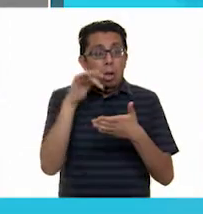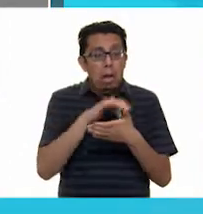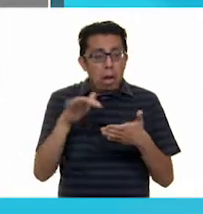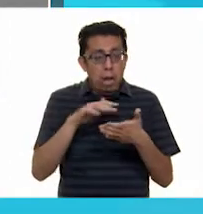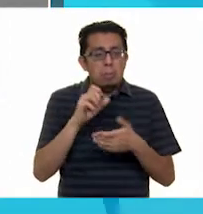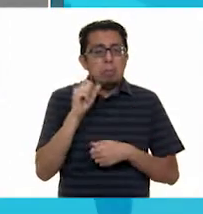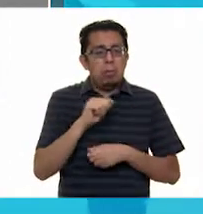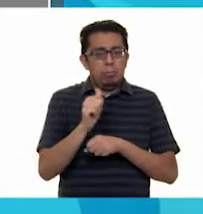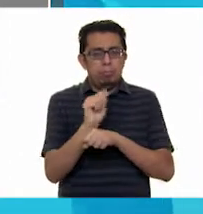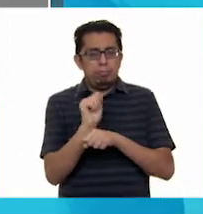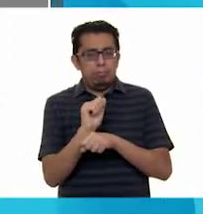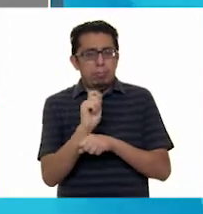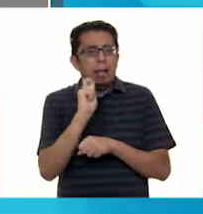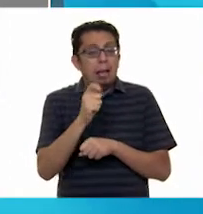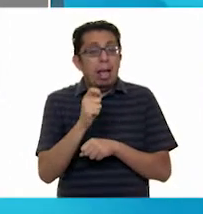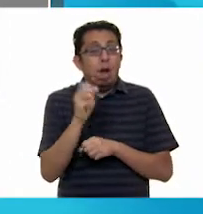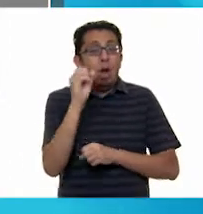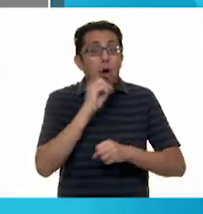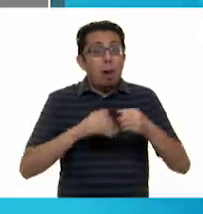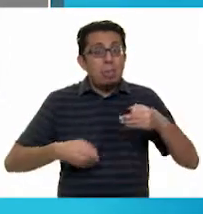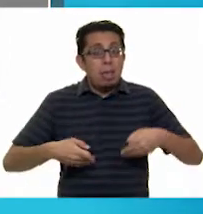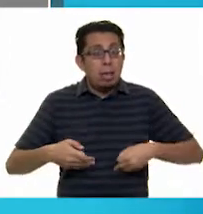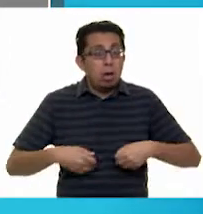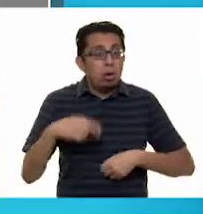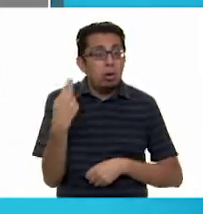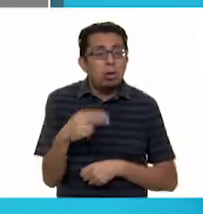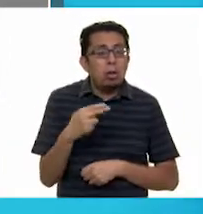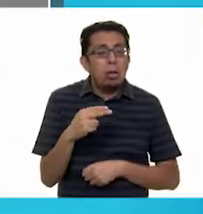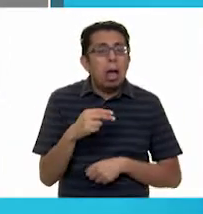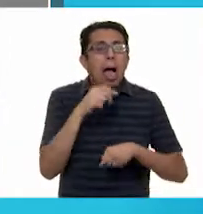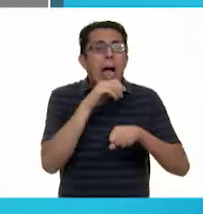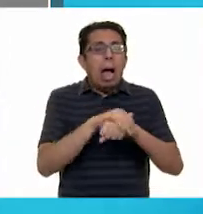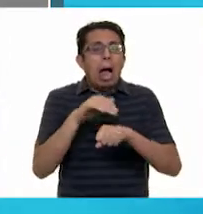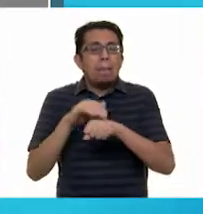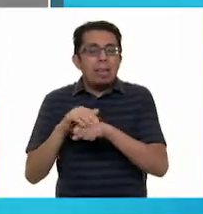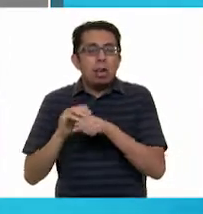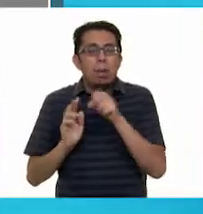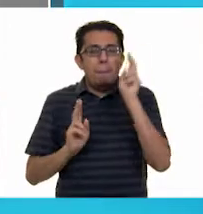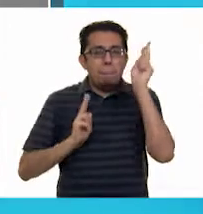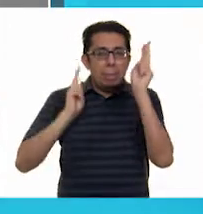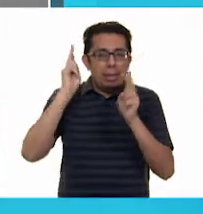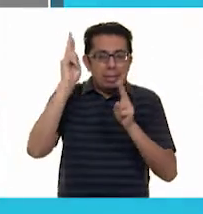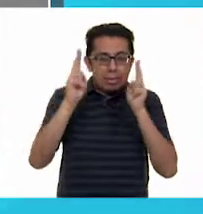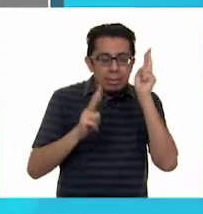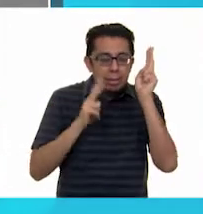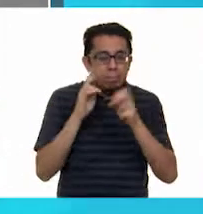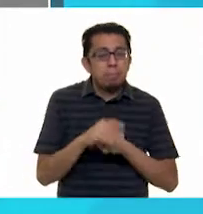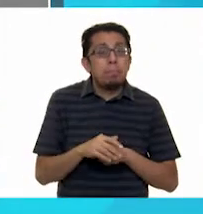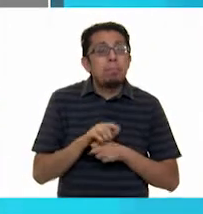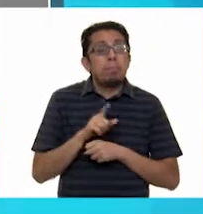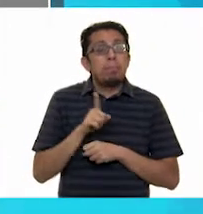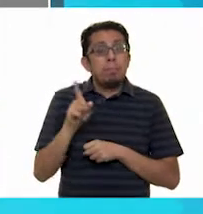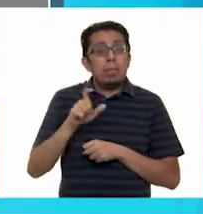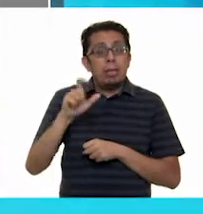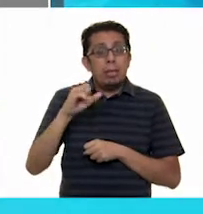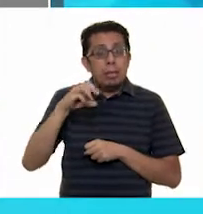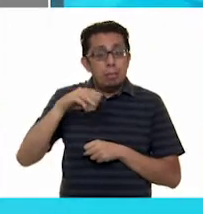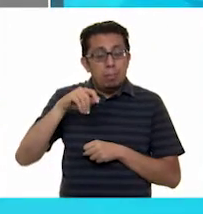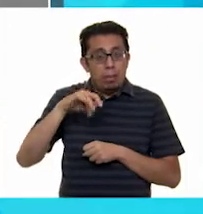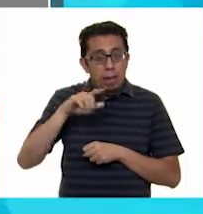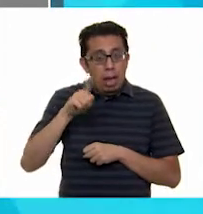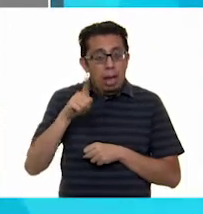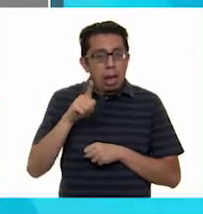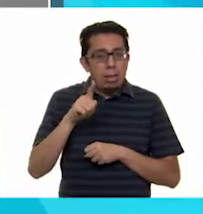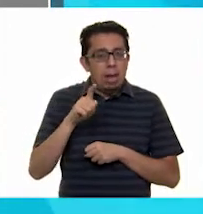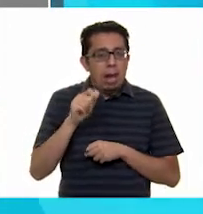interpretar una pequeña obra de teatro que se llama Visita entre Amigos. Jimenita interpretará al